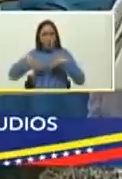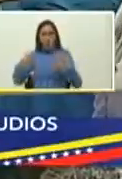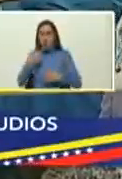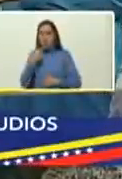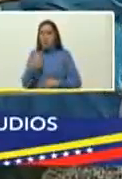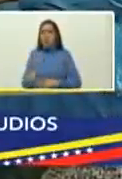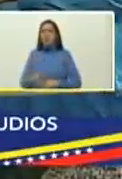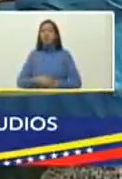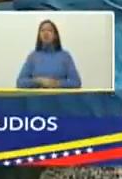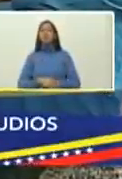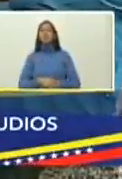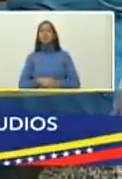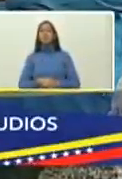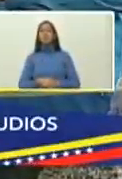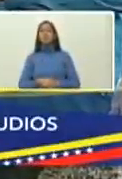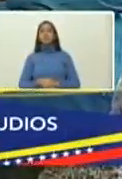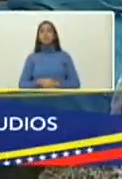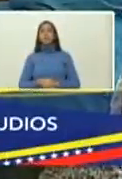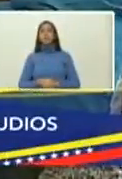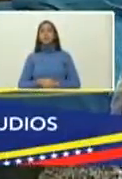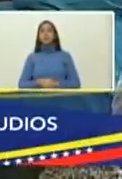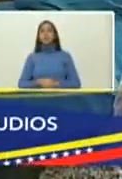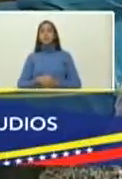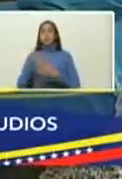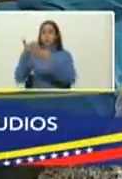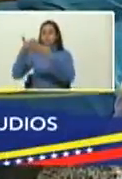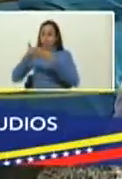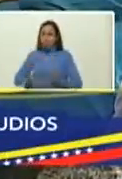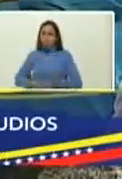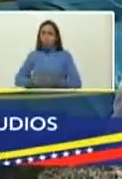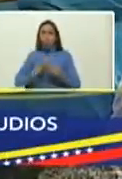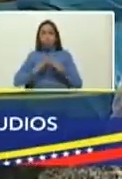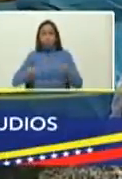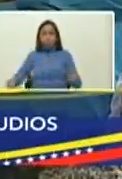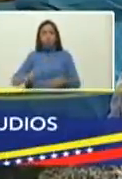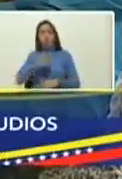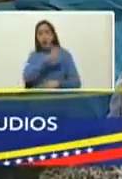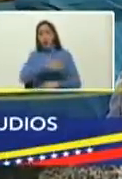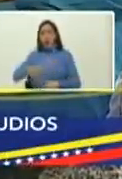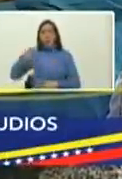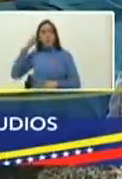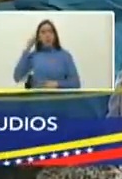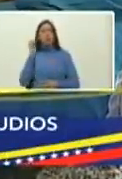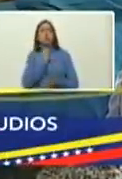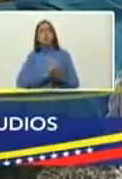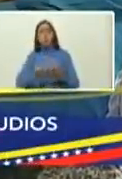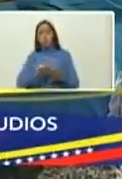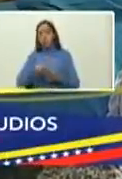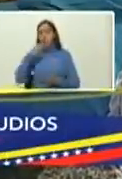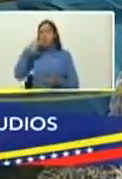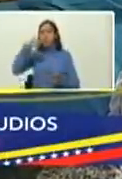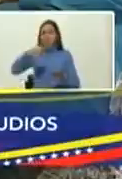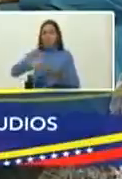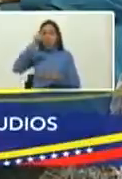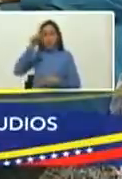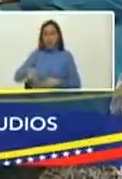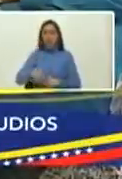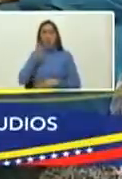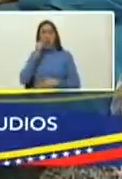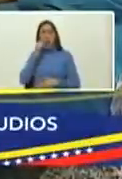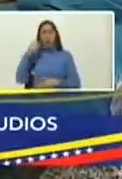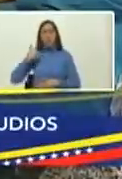señor presidente que lo recibo en nombre de todas las mujeres escritoras y también escritores